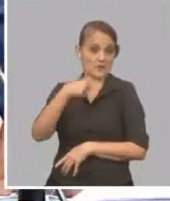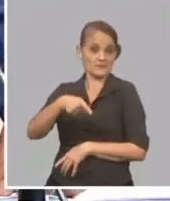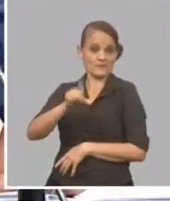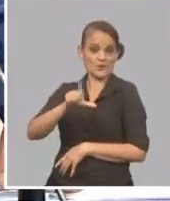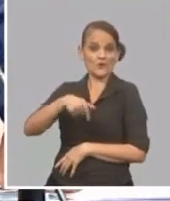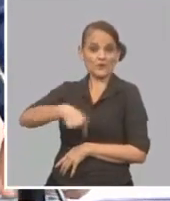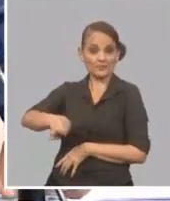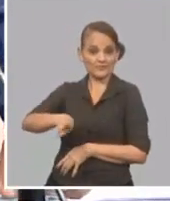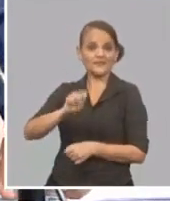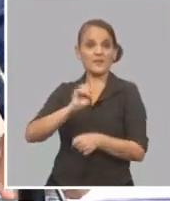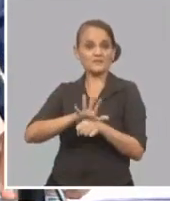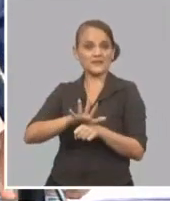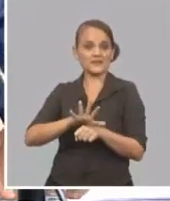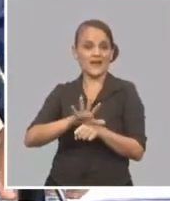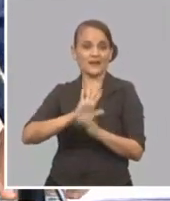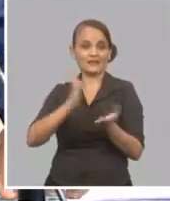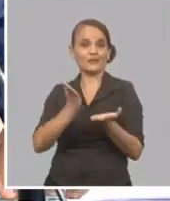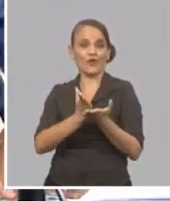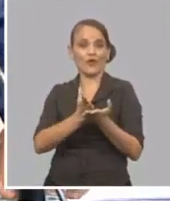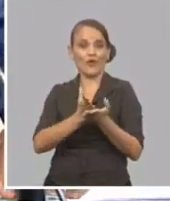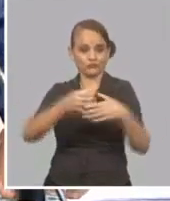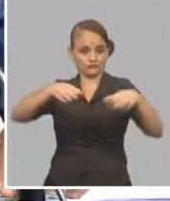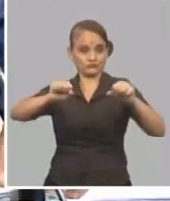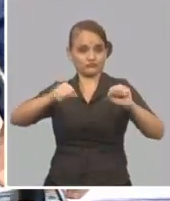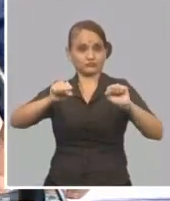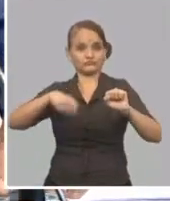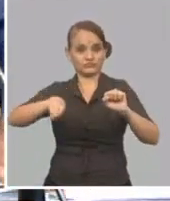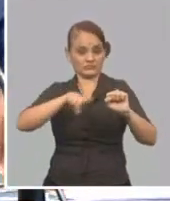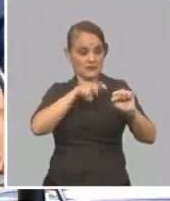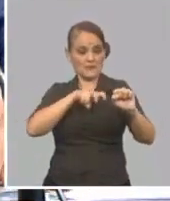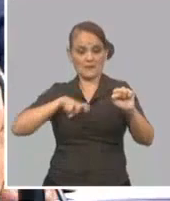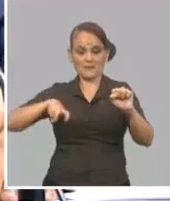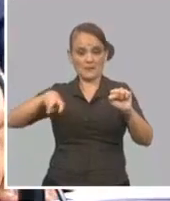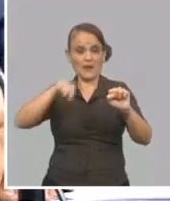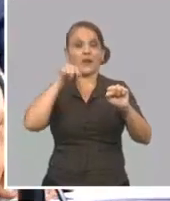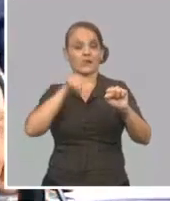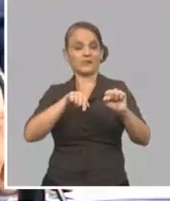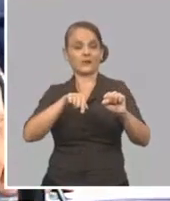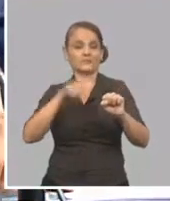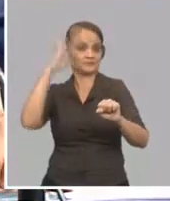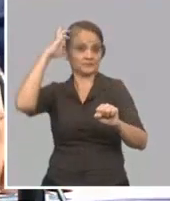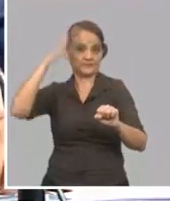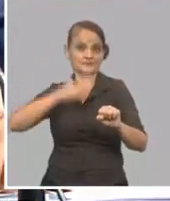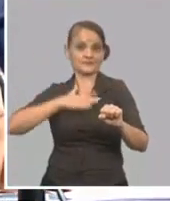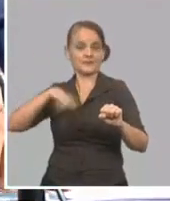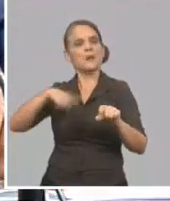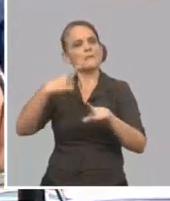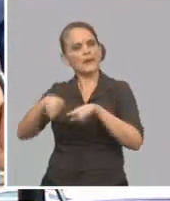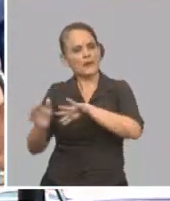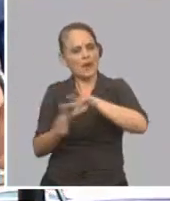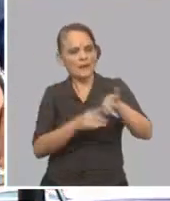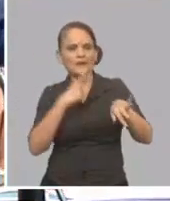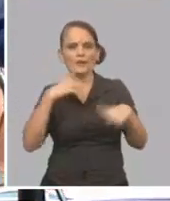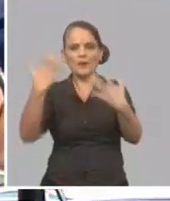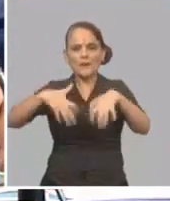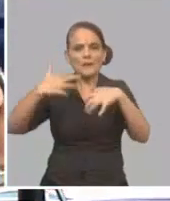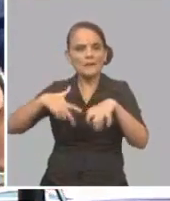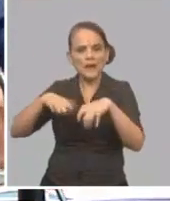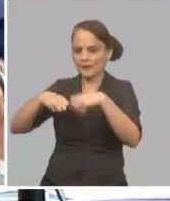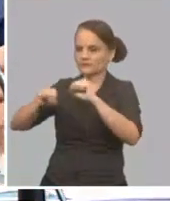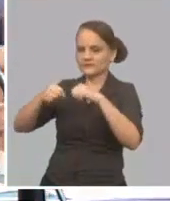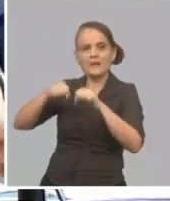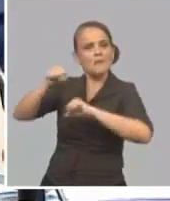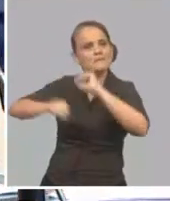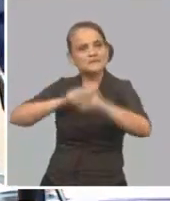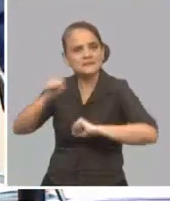servicio con los triciclos, pero continuaremos también trabajando de conjunto con la industria para una mayor producción de bicicletas, de motos, de bicicletas